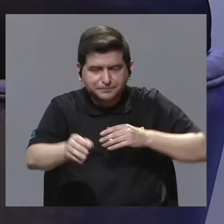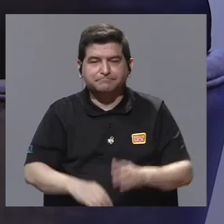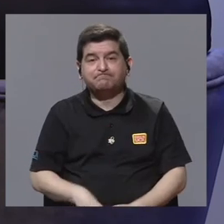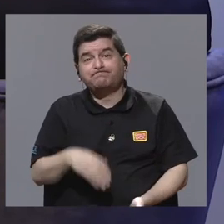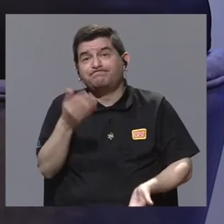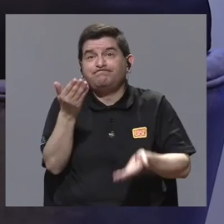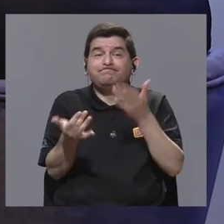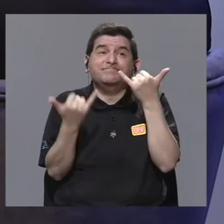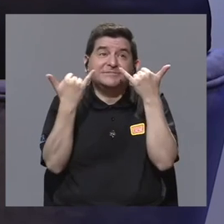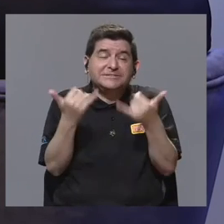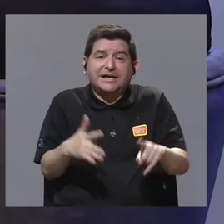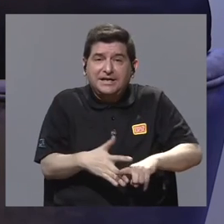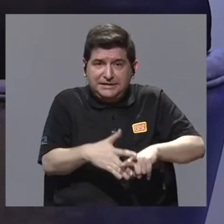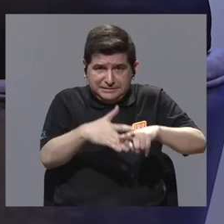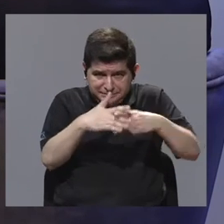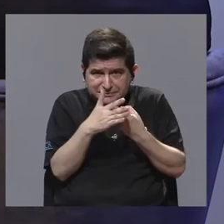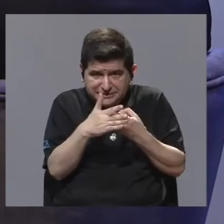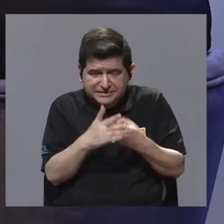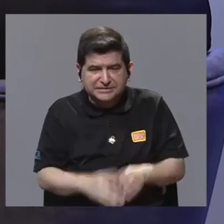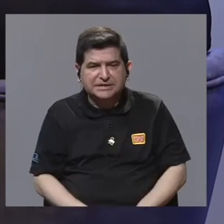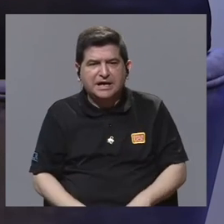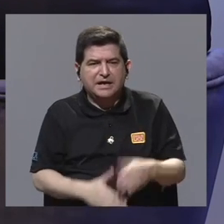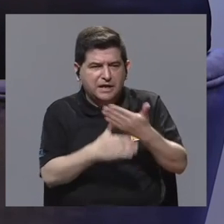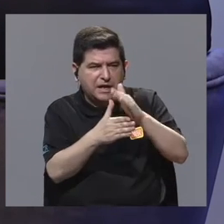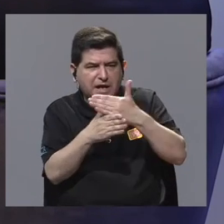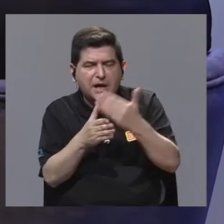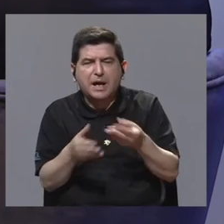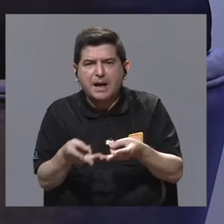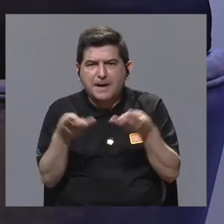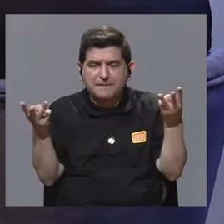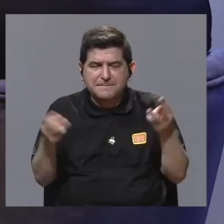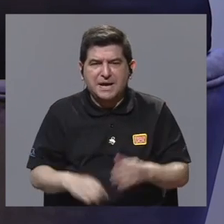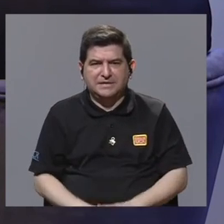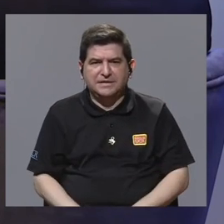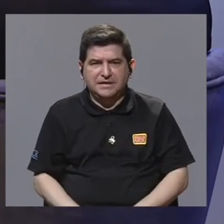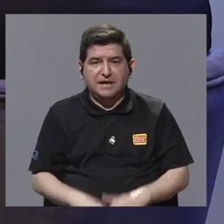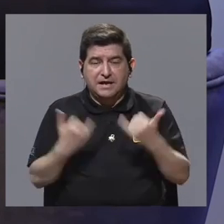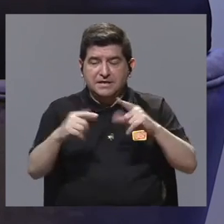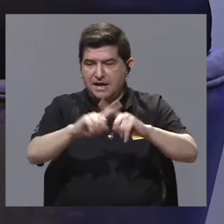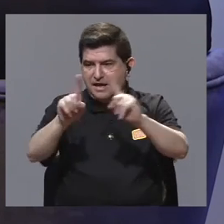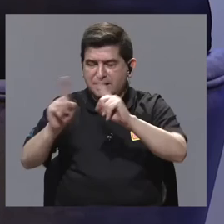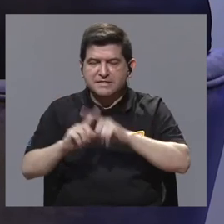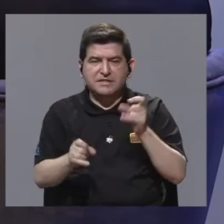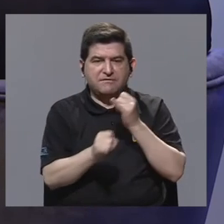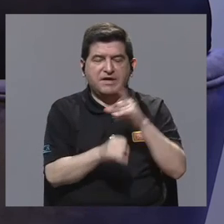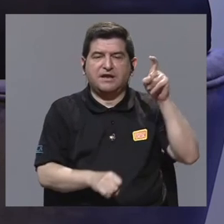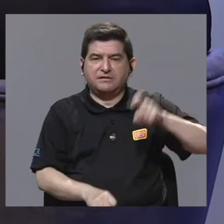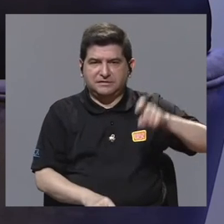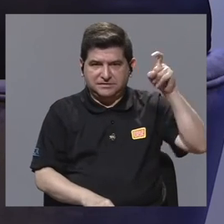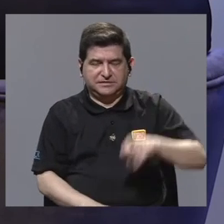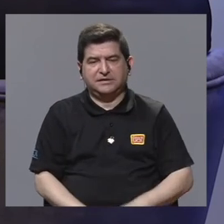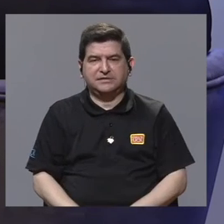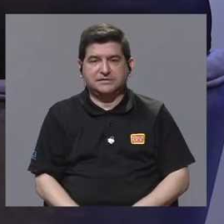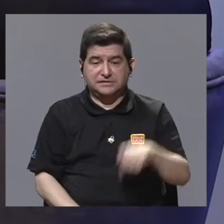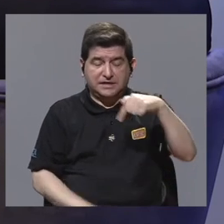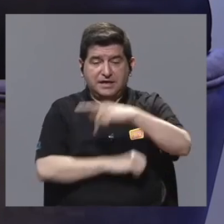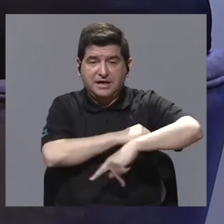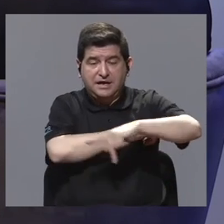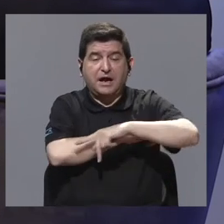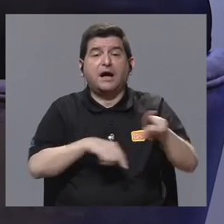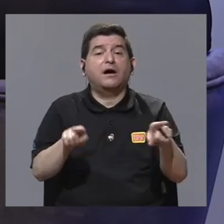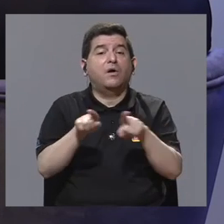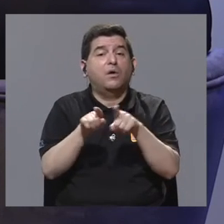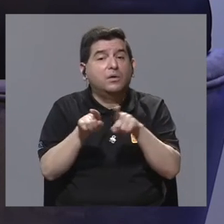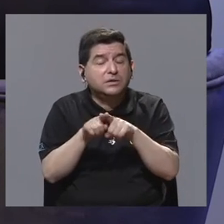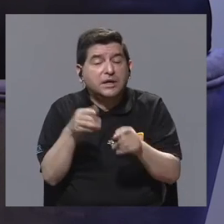probablemente ya para empezar a distribuir ese material reactivo en las instituciones que lo requieran a nivel nacional